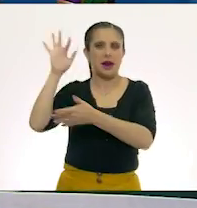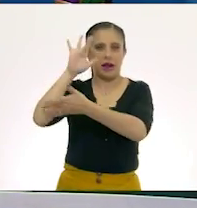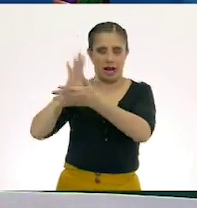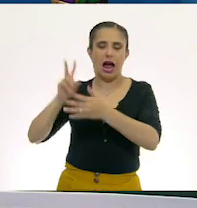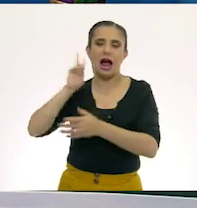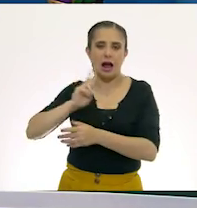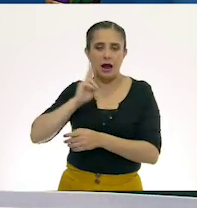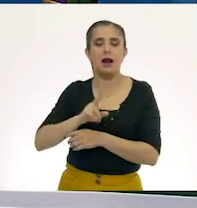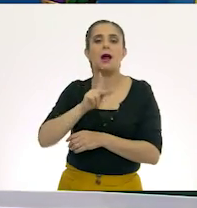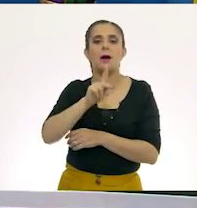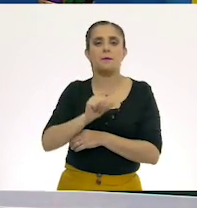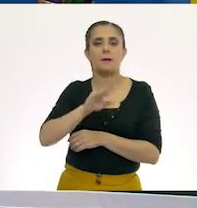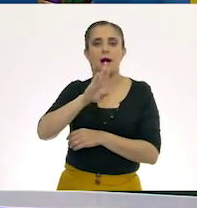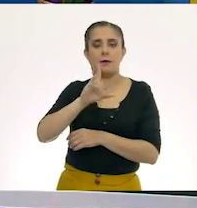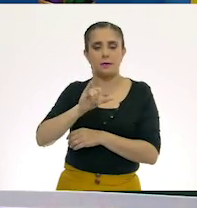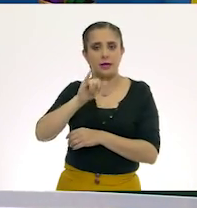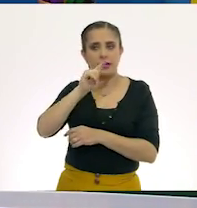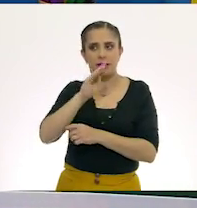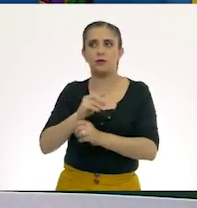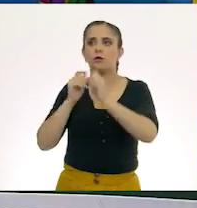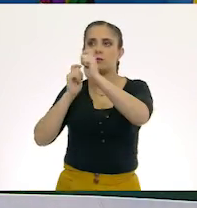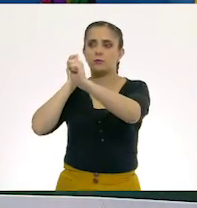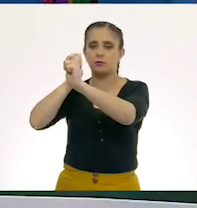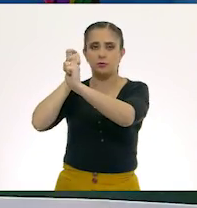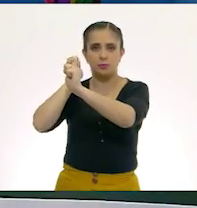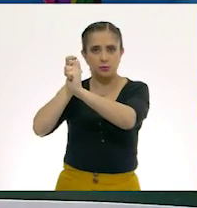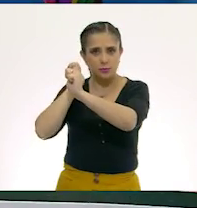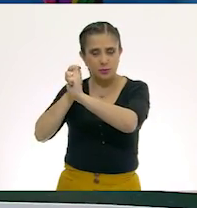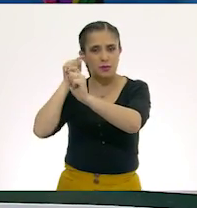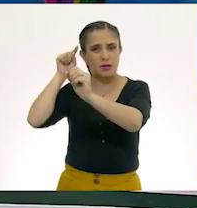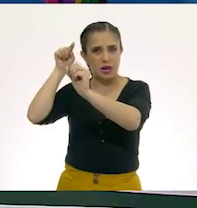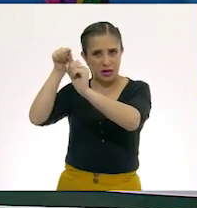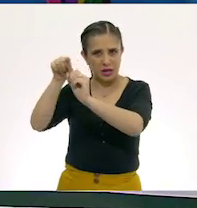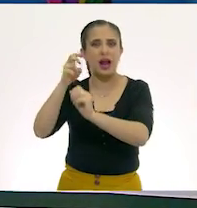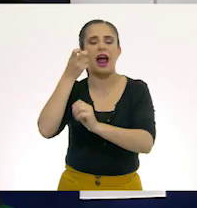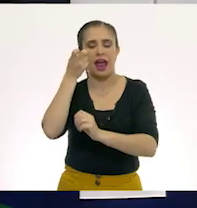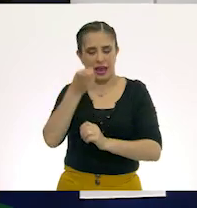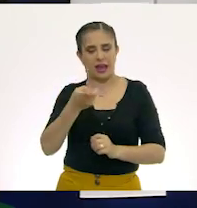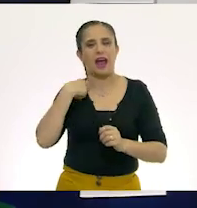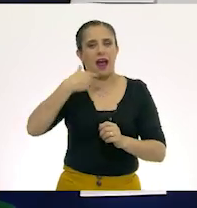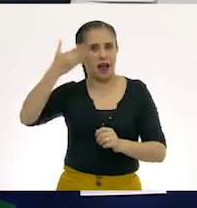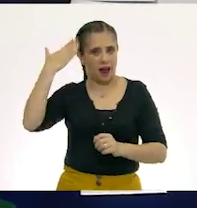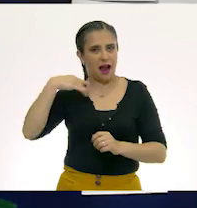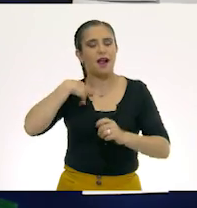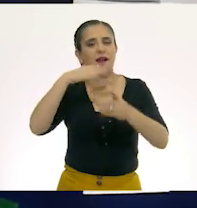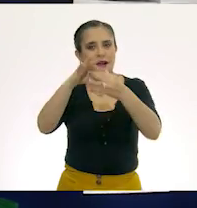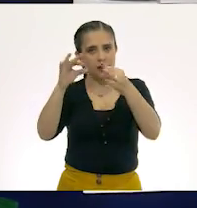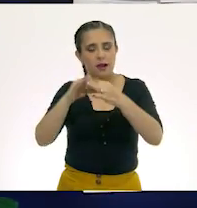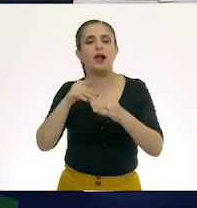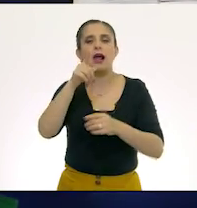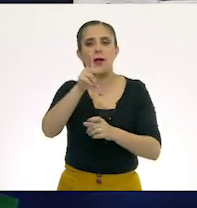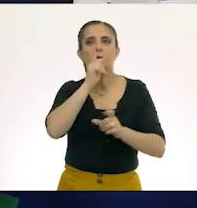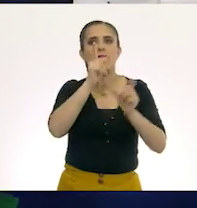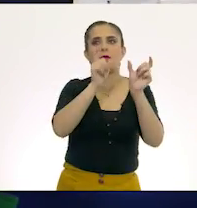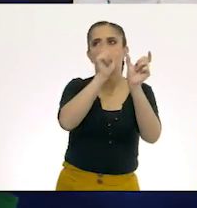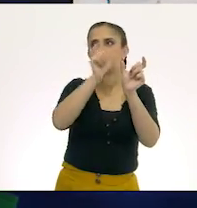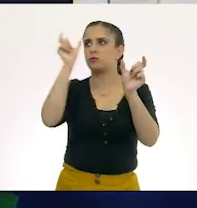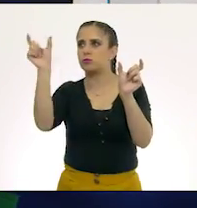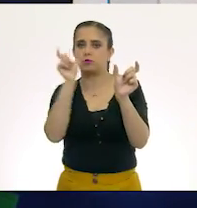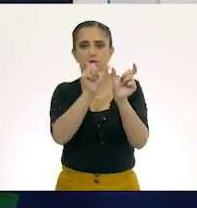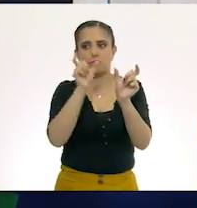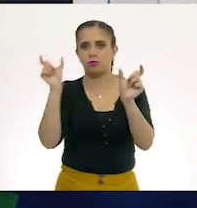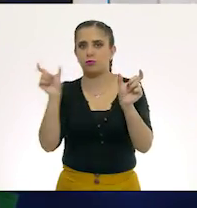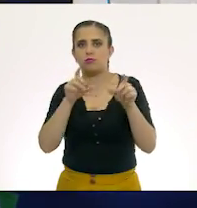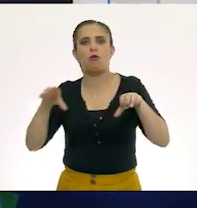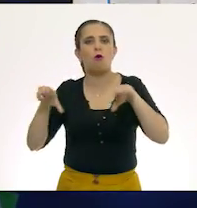me sale. Y a partir de ahí, no sé si recuerdas que empezamos a hacer análisis de cómo se estructuraban los